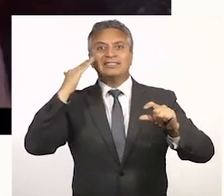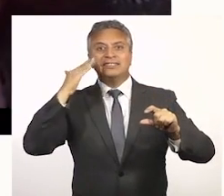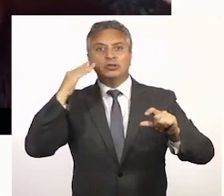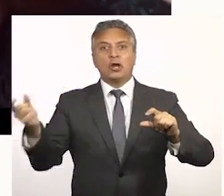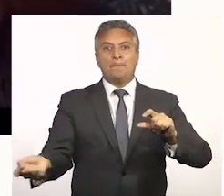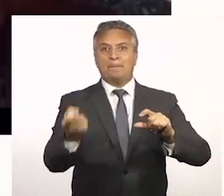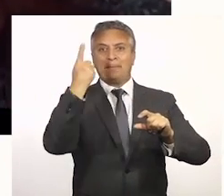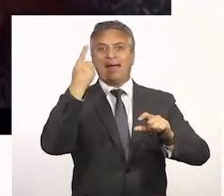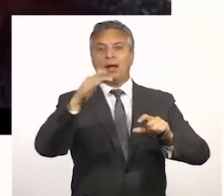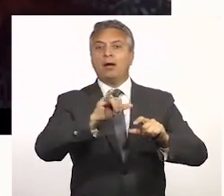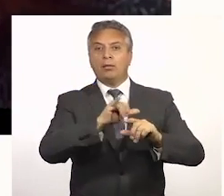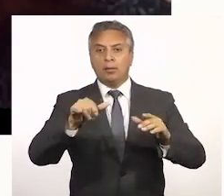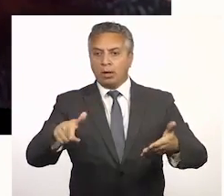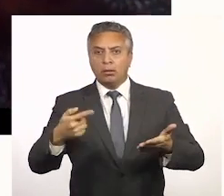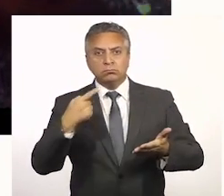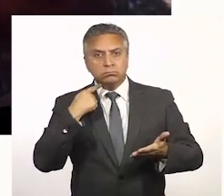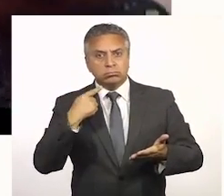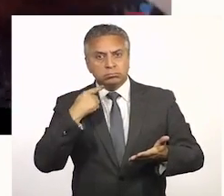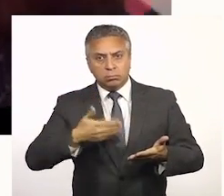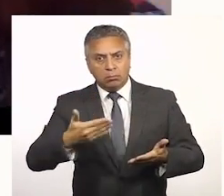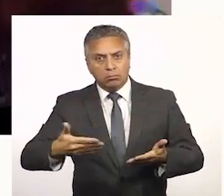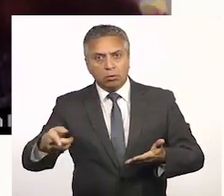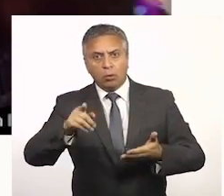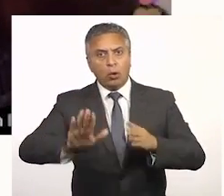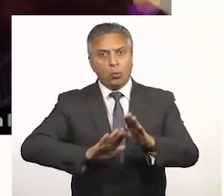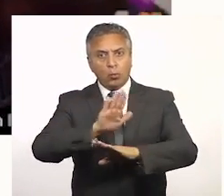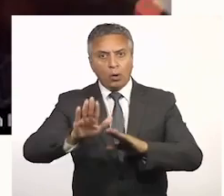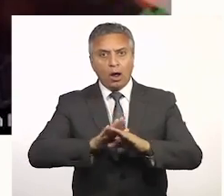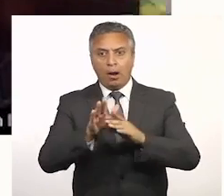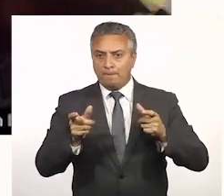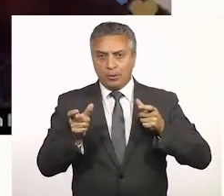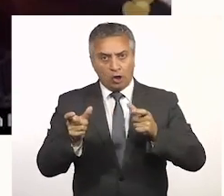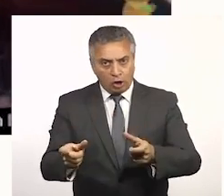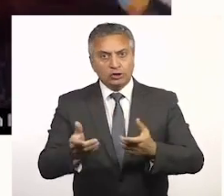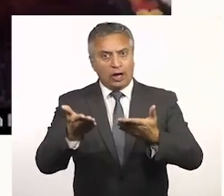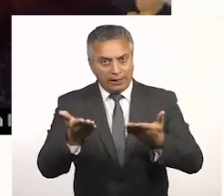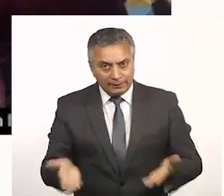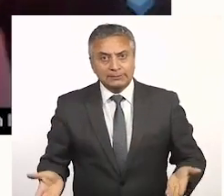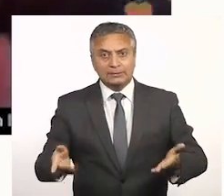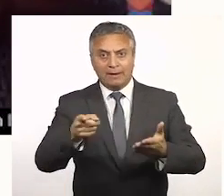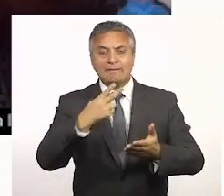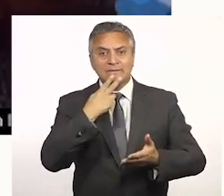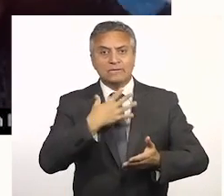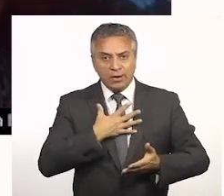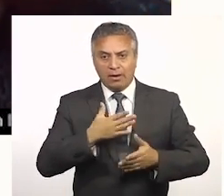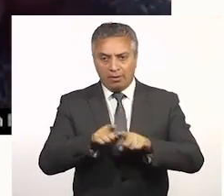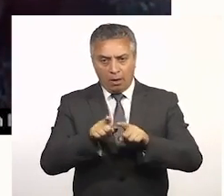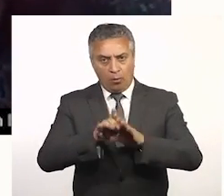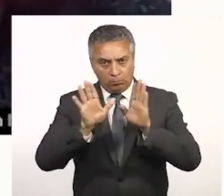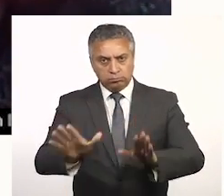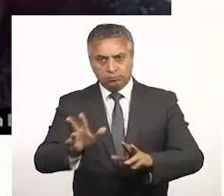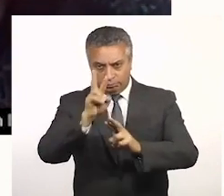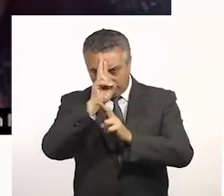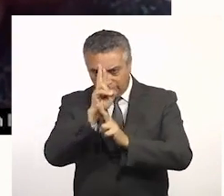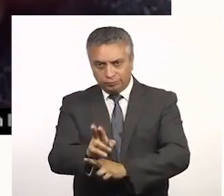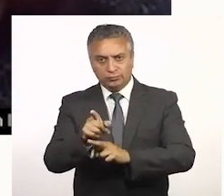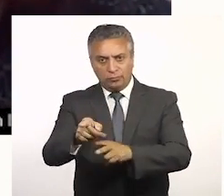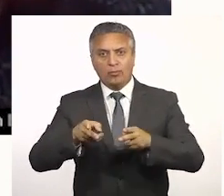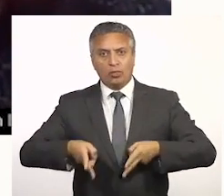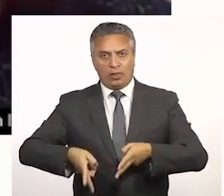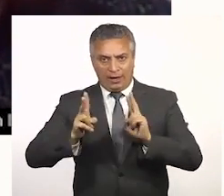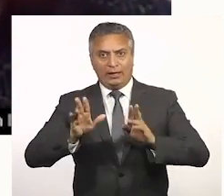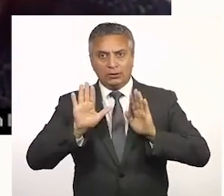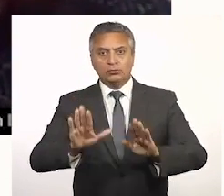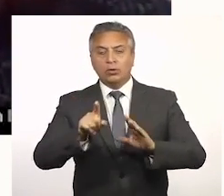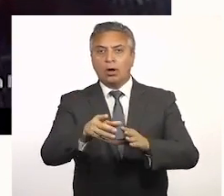tenemos como eslogan los niños primero, que la consecuencia de eso sea en vez del cuidado, la protección y la atención debida de tratarlos